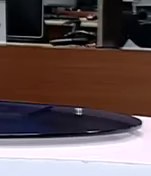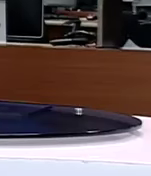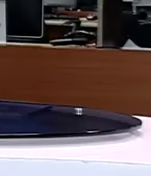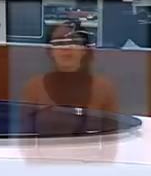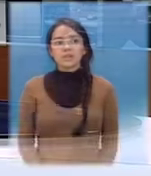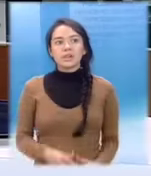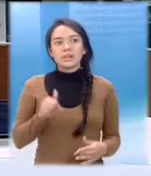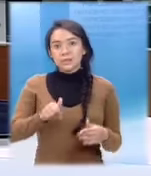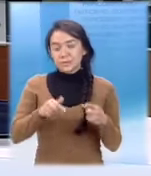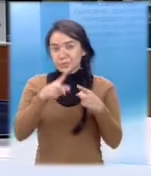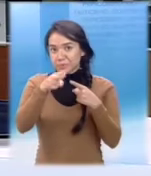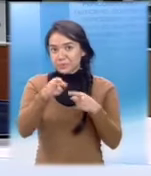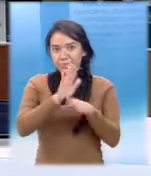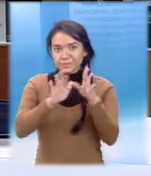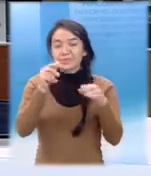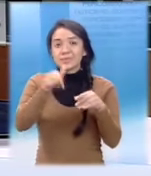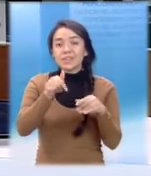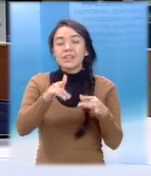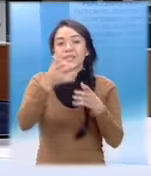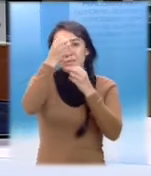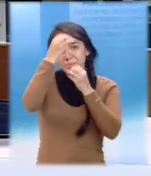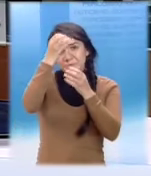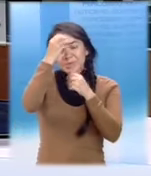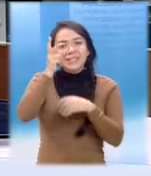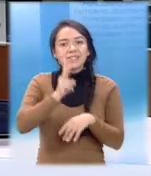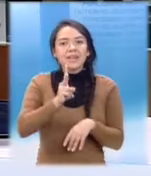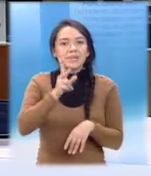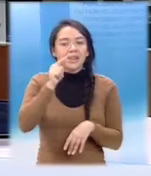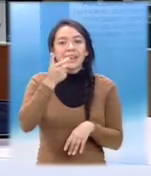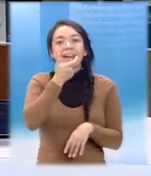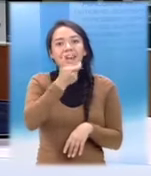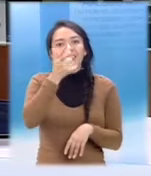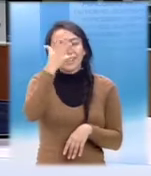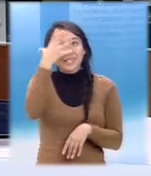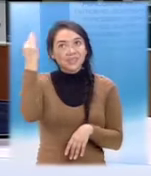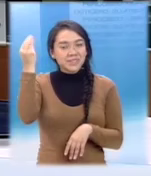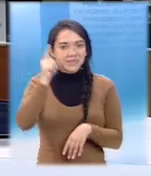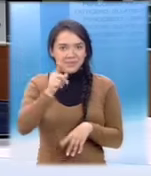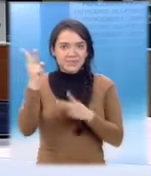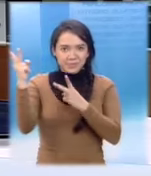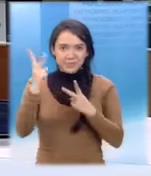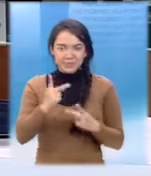Como les anunciamos las inolvidables que traen consigo los últimos acontecimientos de la semana